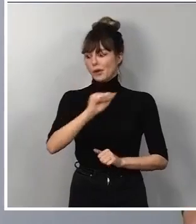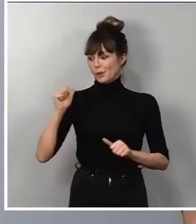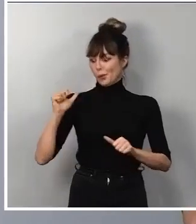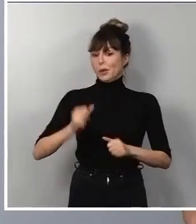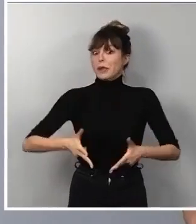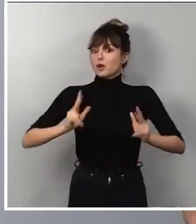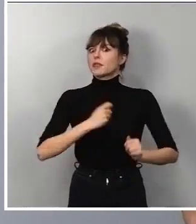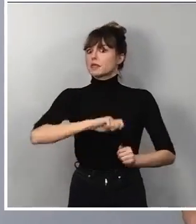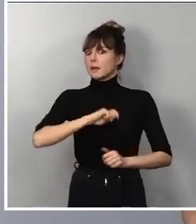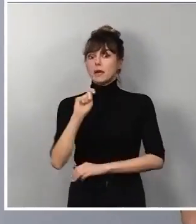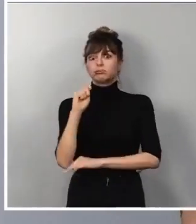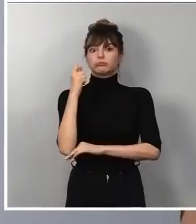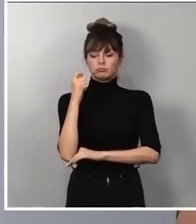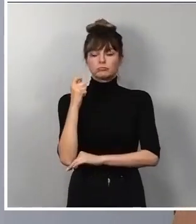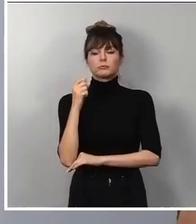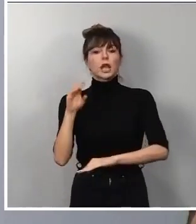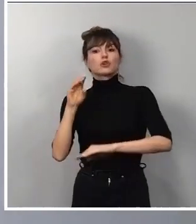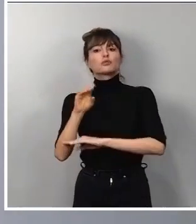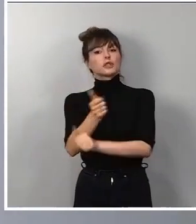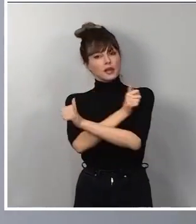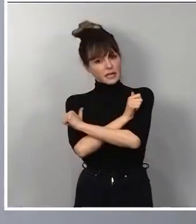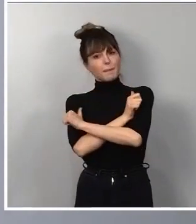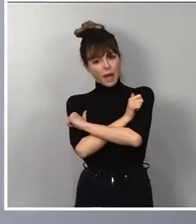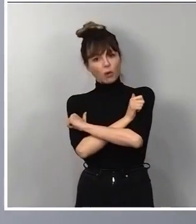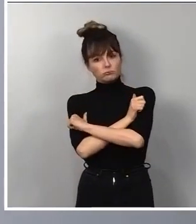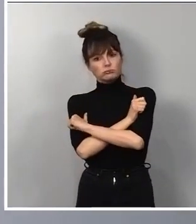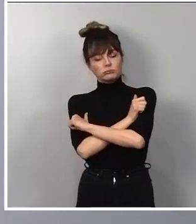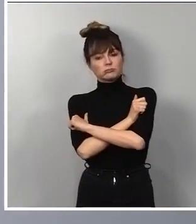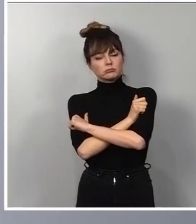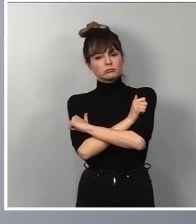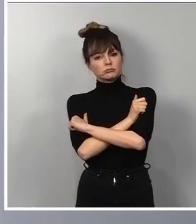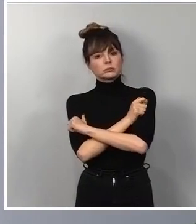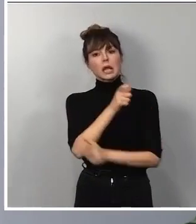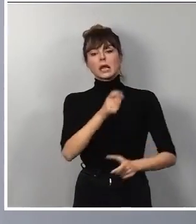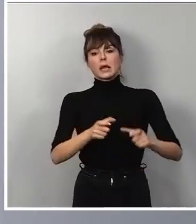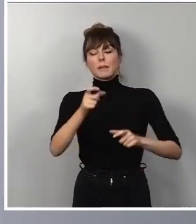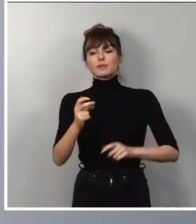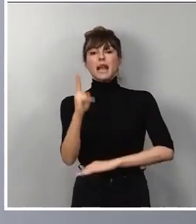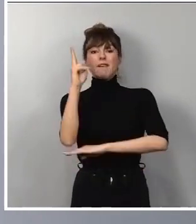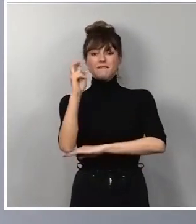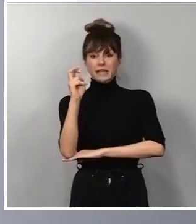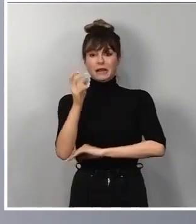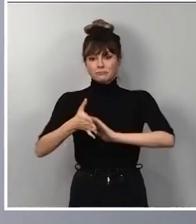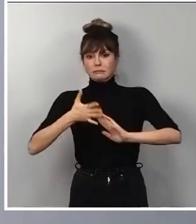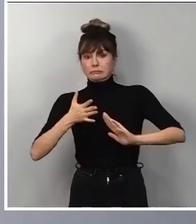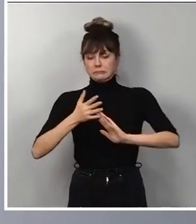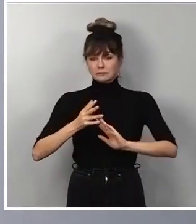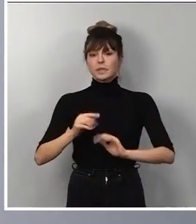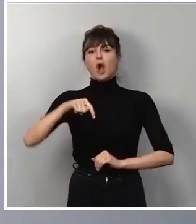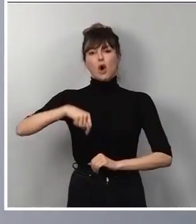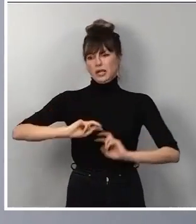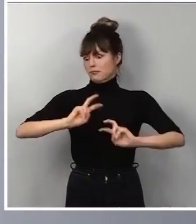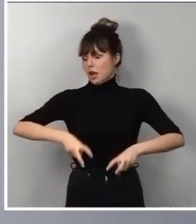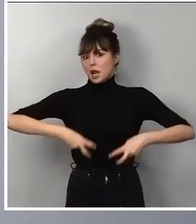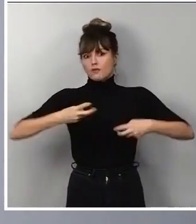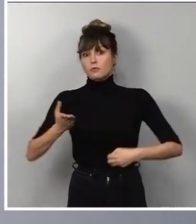También hemos incorporado el subsidio por desempleo a las personas fijas discontinuas y hoy hacemos la gran reforma